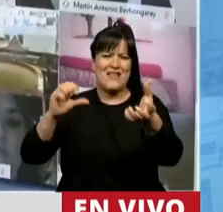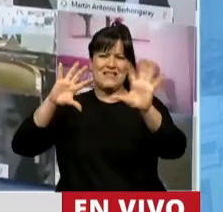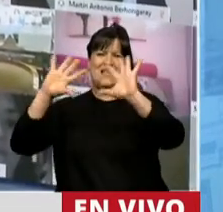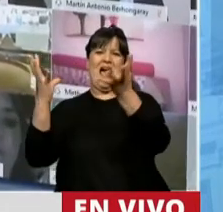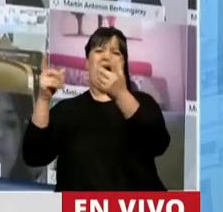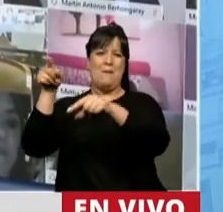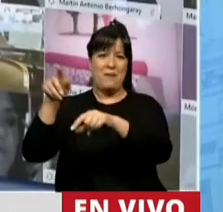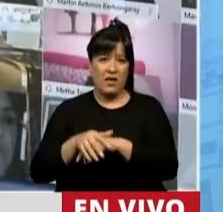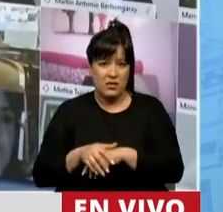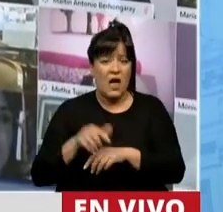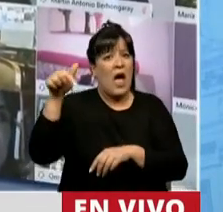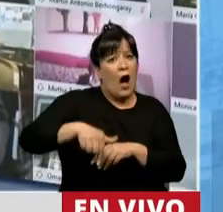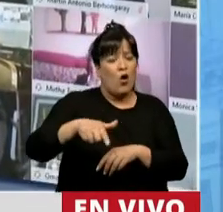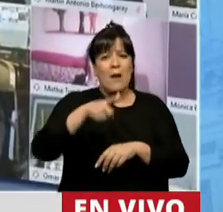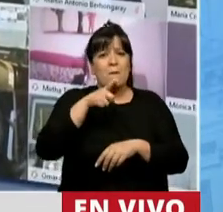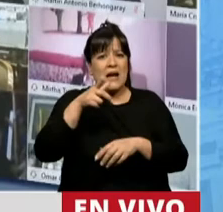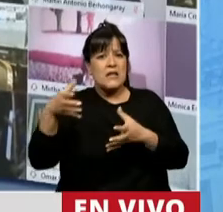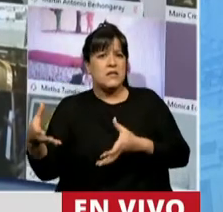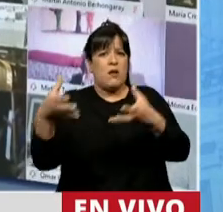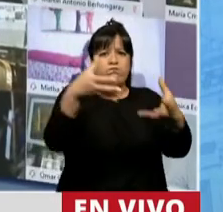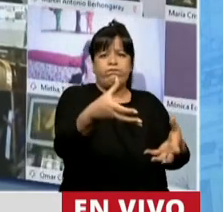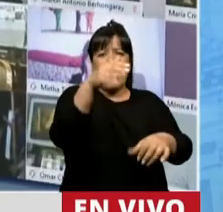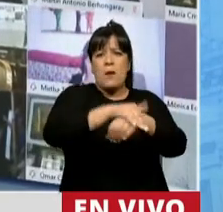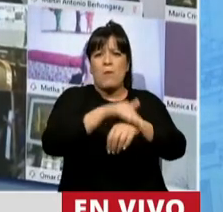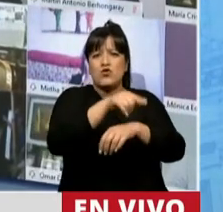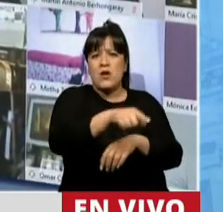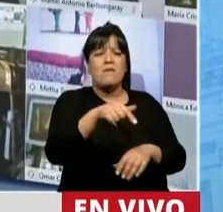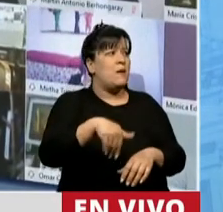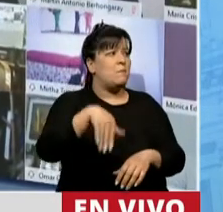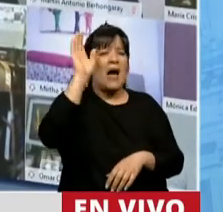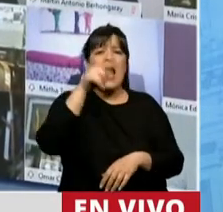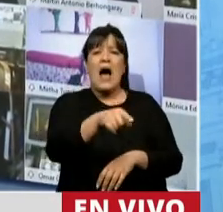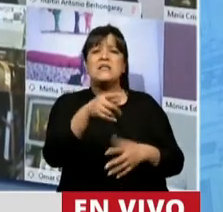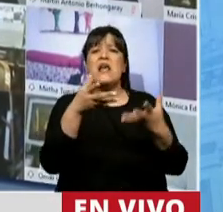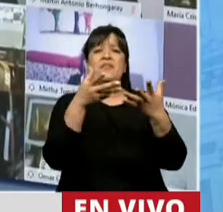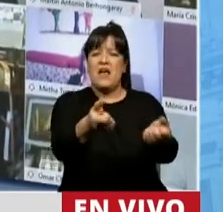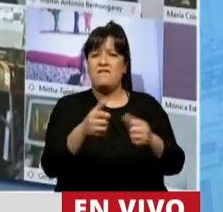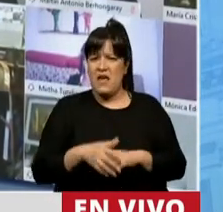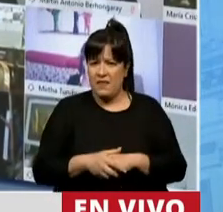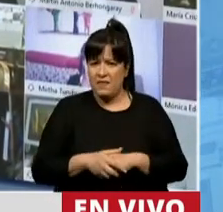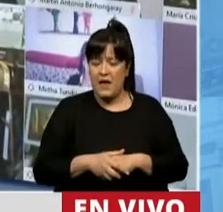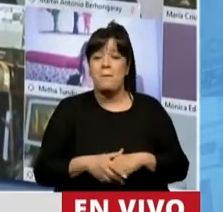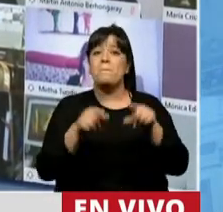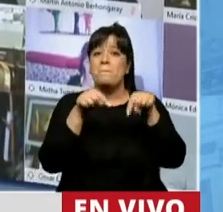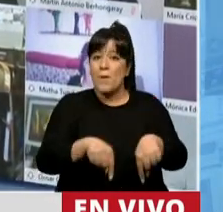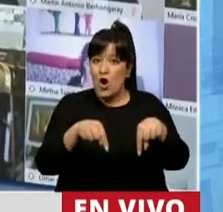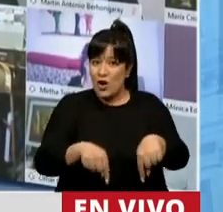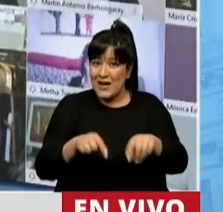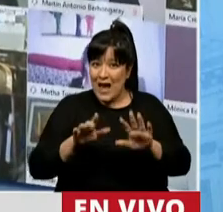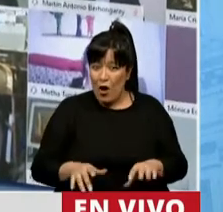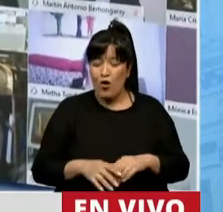se lo pone en manos de los que más lo van a defender, señor presidente, porque este